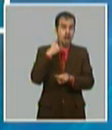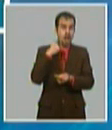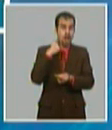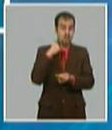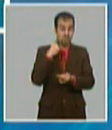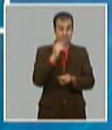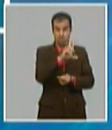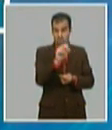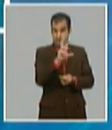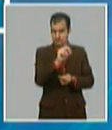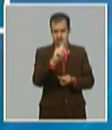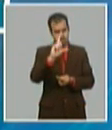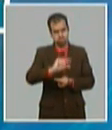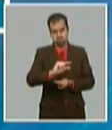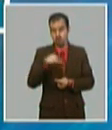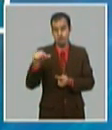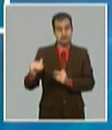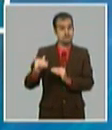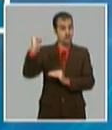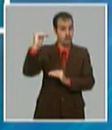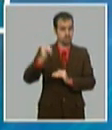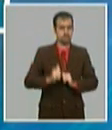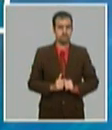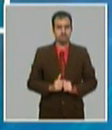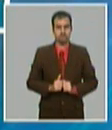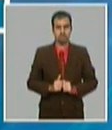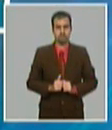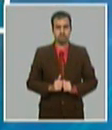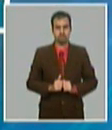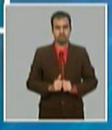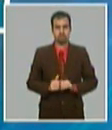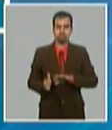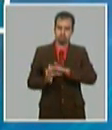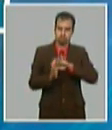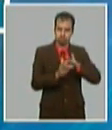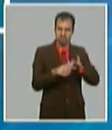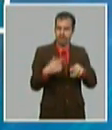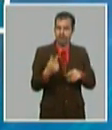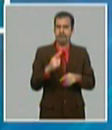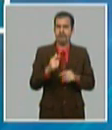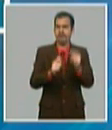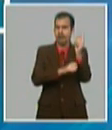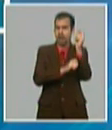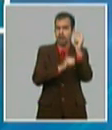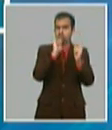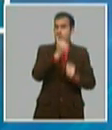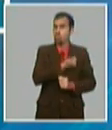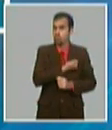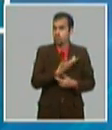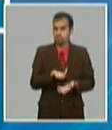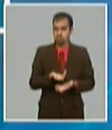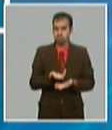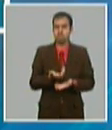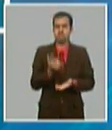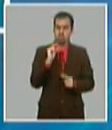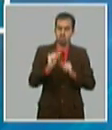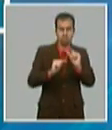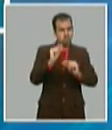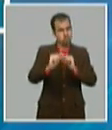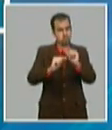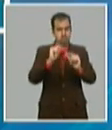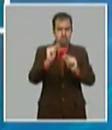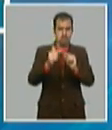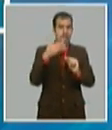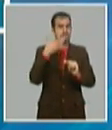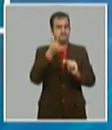2020 en el caso de la carne de cerdo estamos proyectando una ligera recuperación de